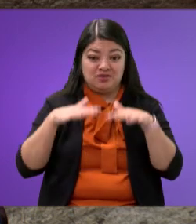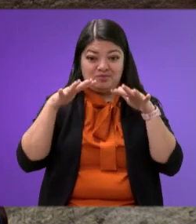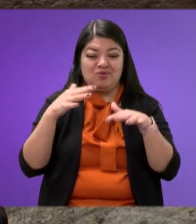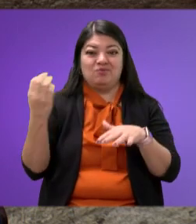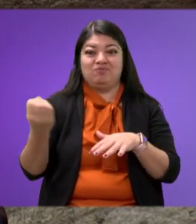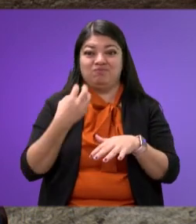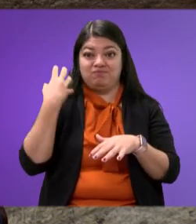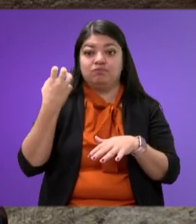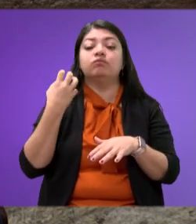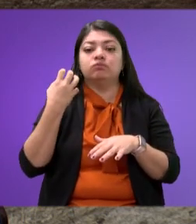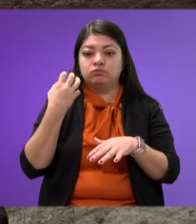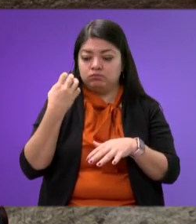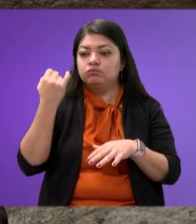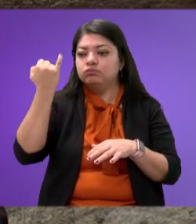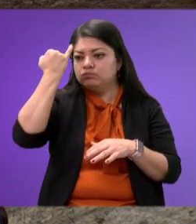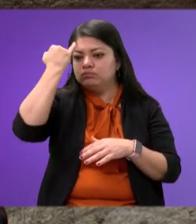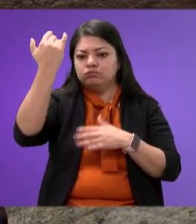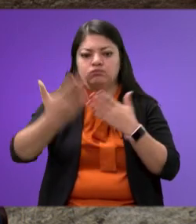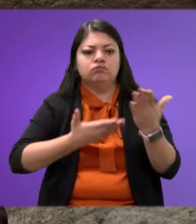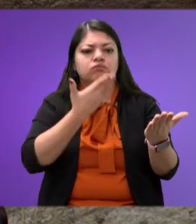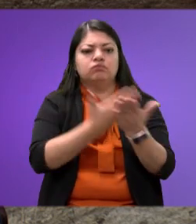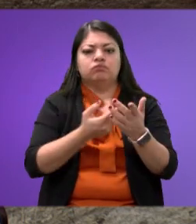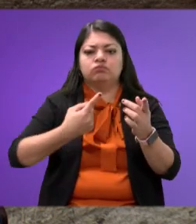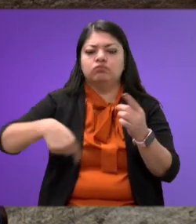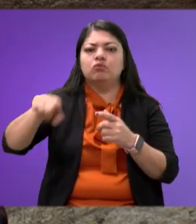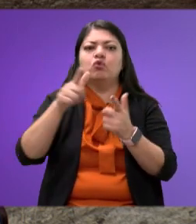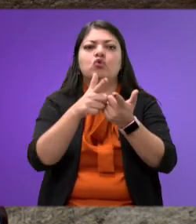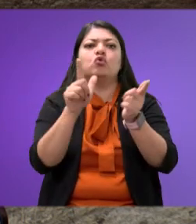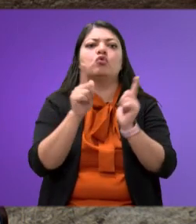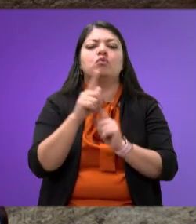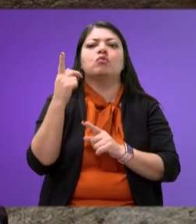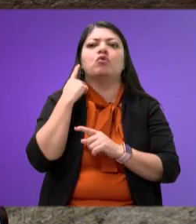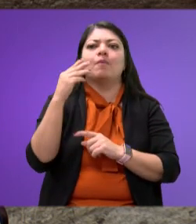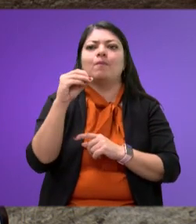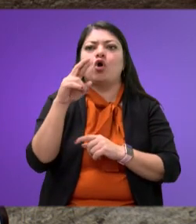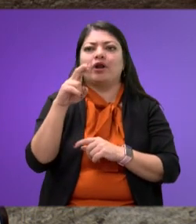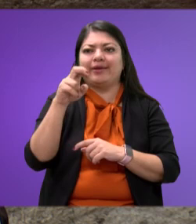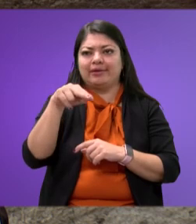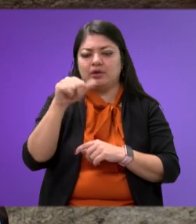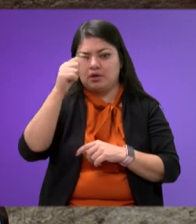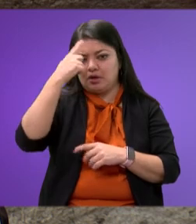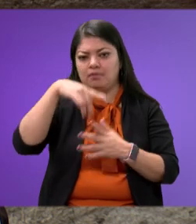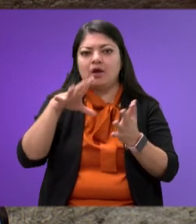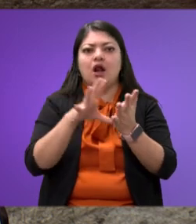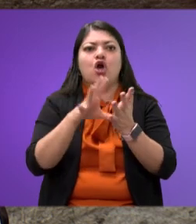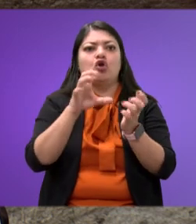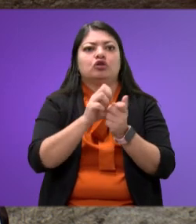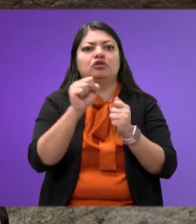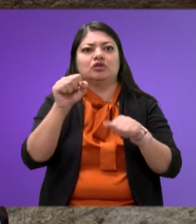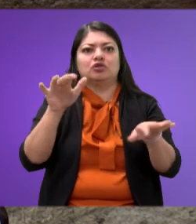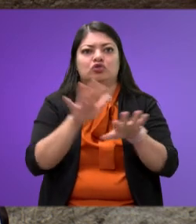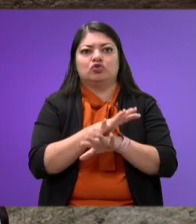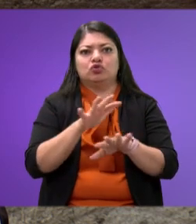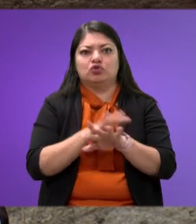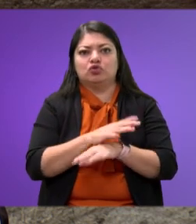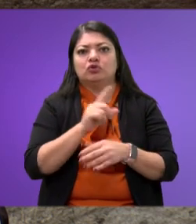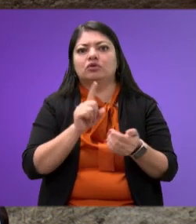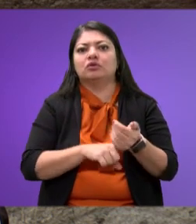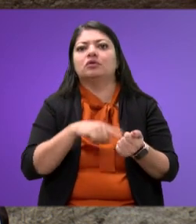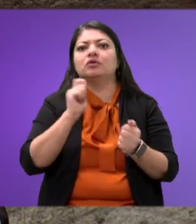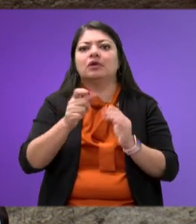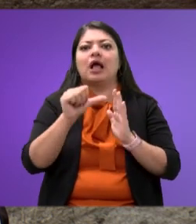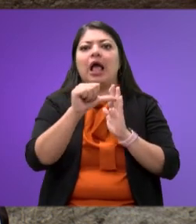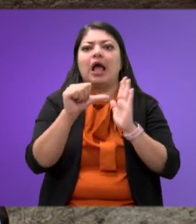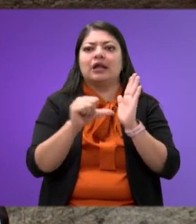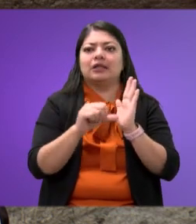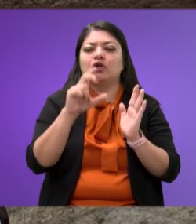presentará una iniciativa para reformar la Constitución Política del Estado de Jalisco en sus artículos